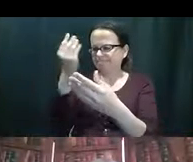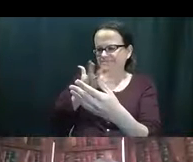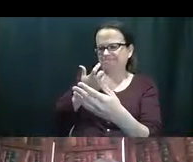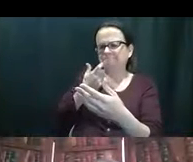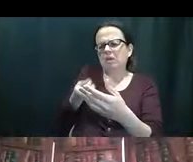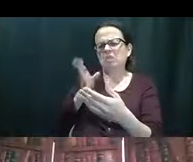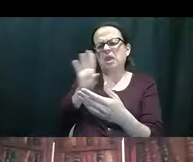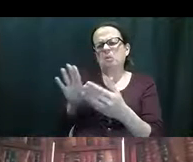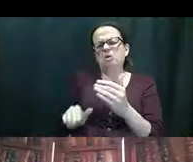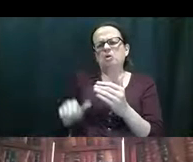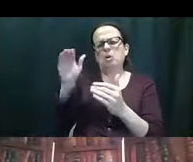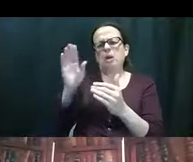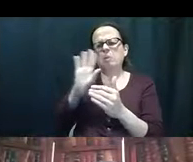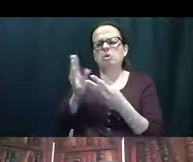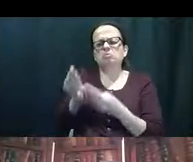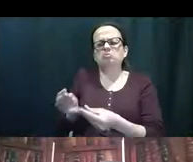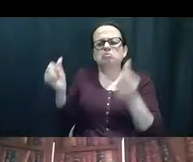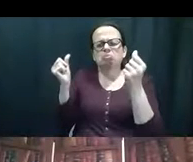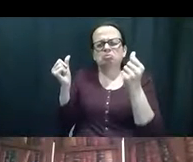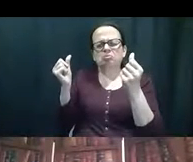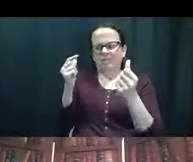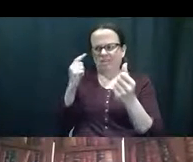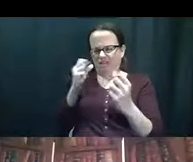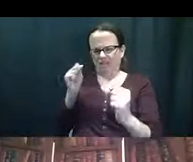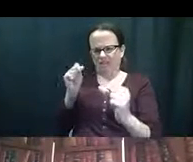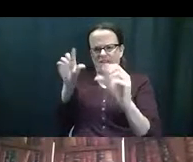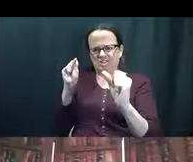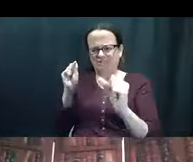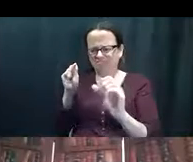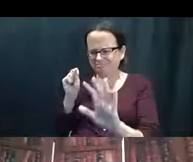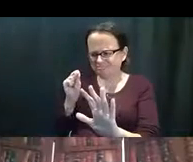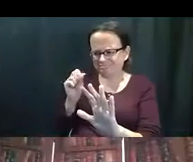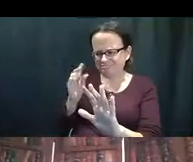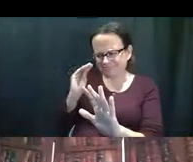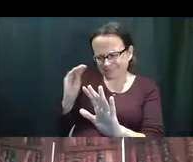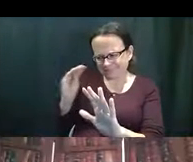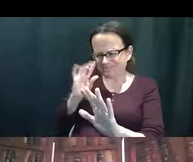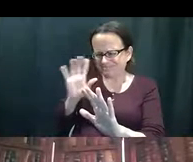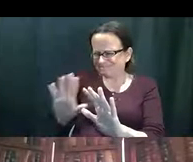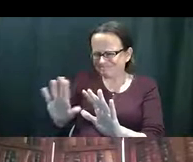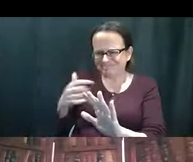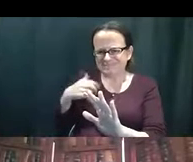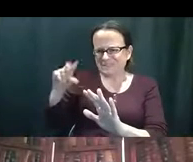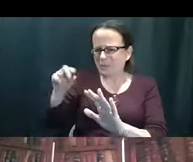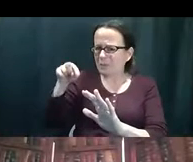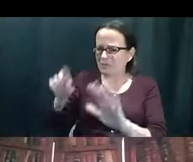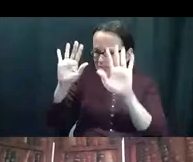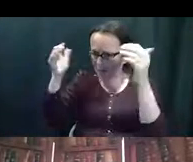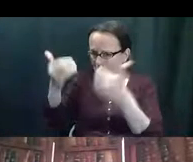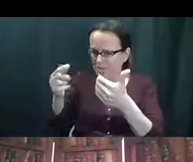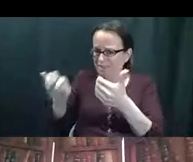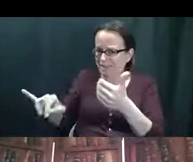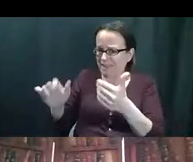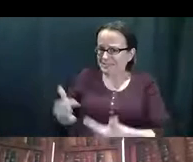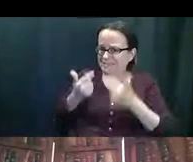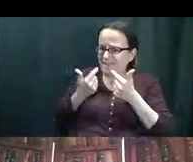dicen, ellos, eso, eh, cuando ellos crezcan, van a salir de eso. O, o, o, yo les digo, no, esto